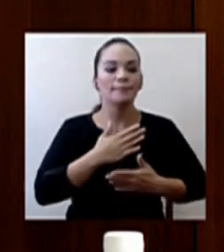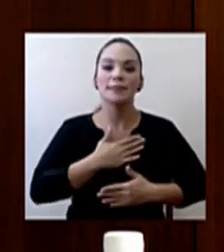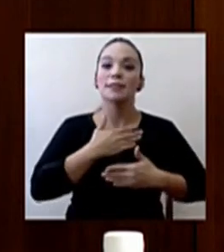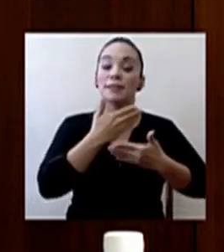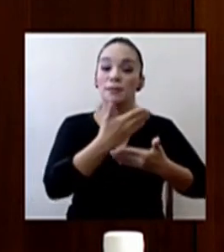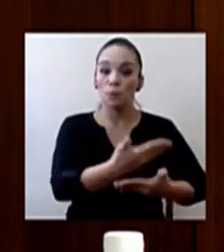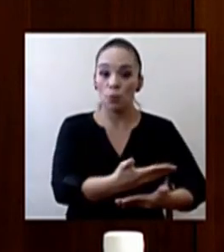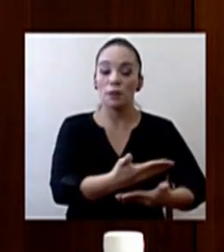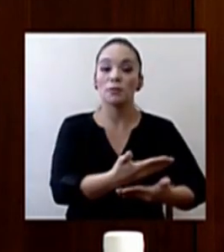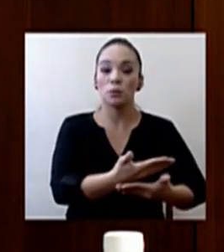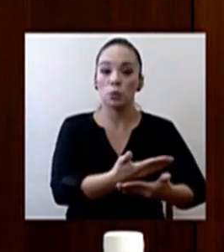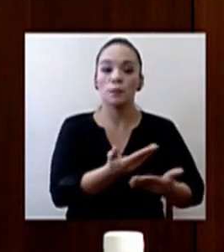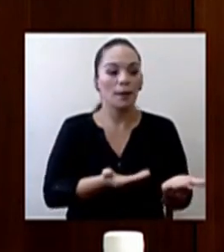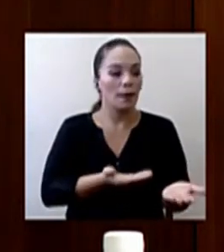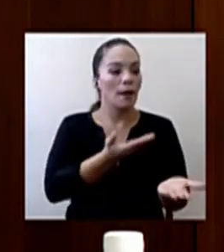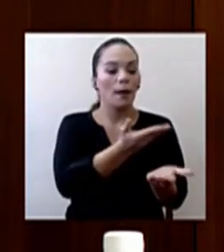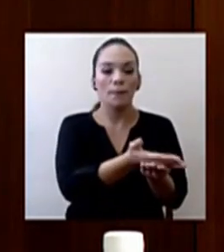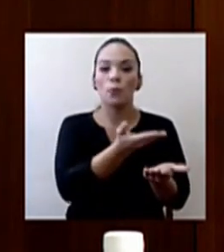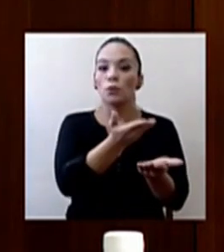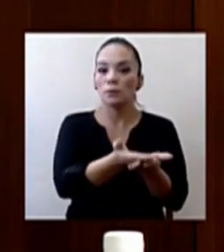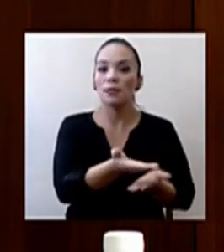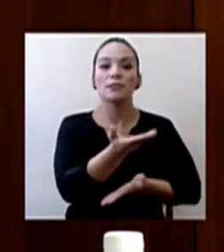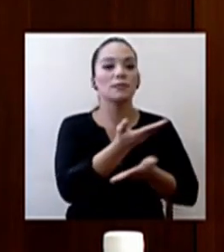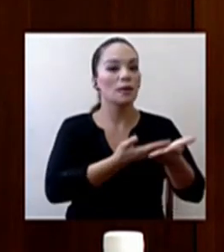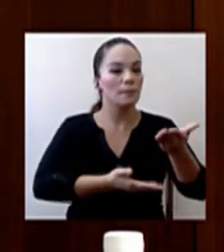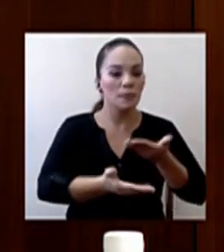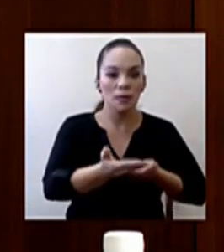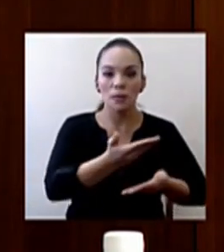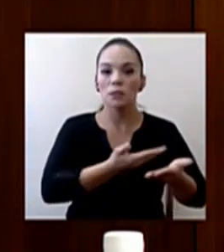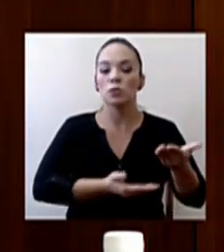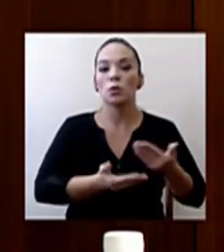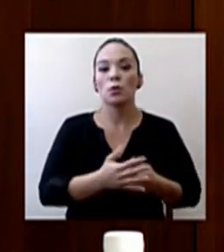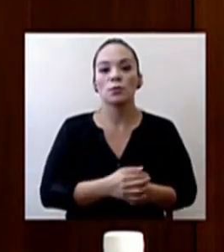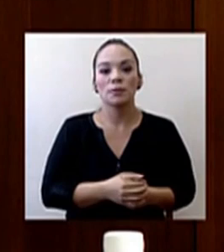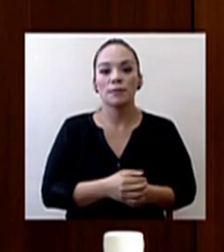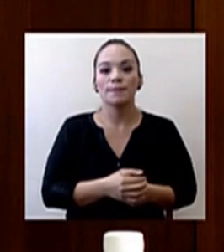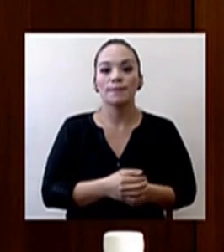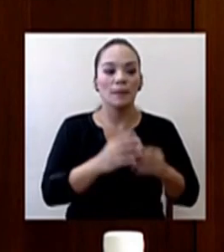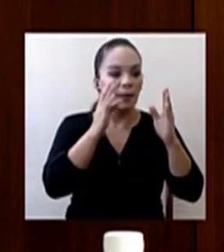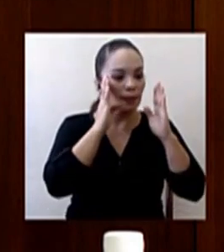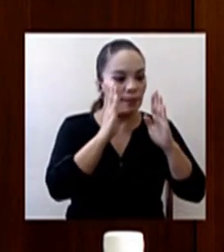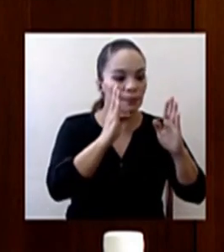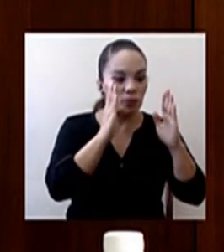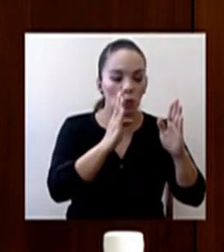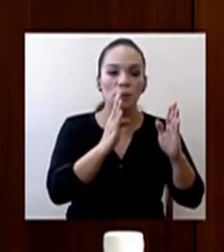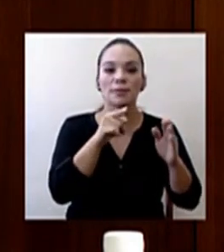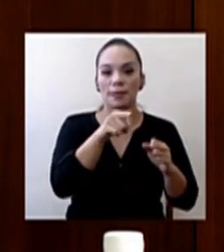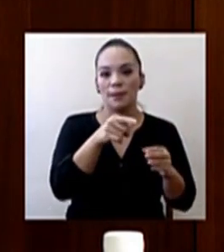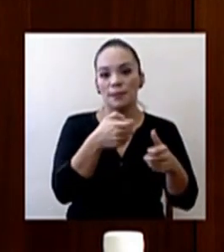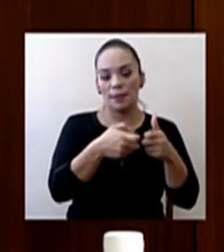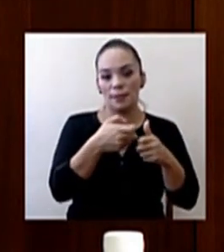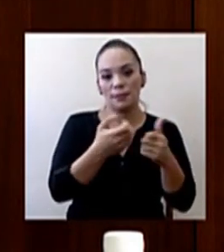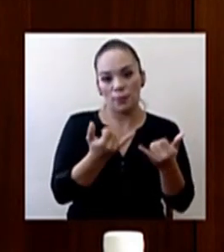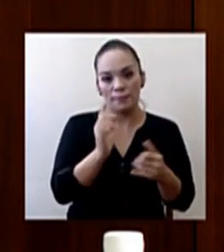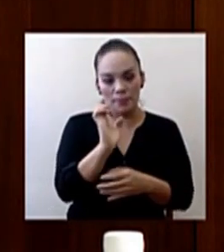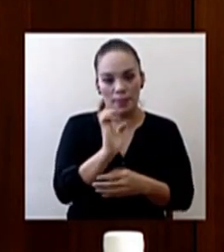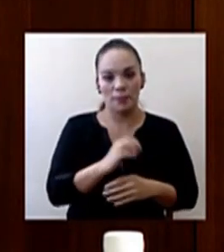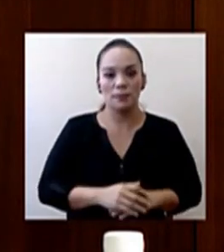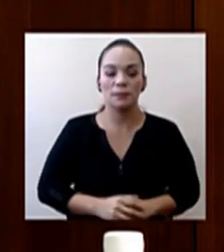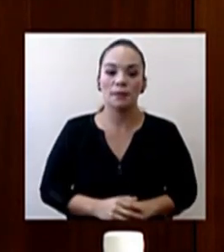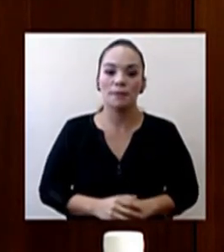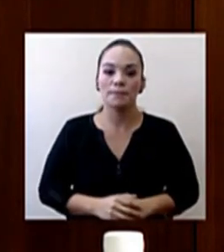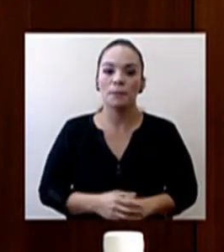a aportar servicios o atenciones en esta crisis? Estamos